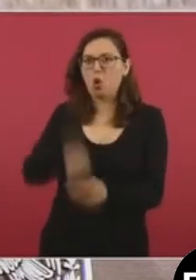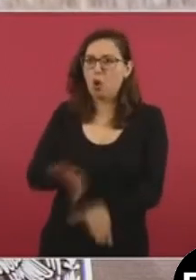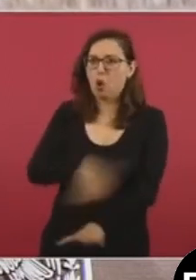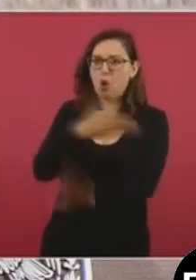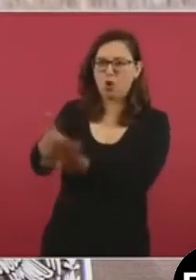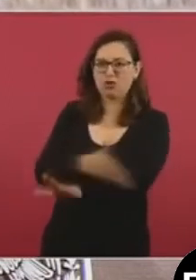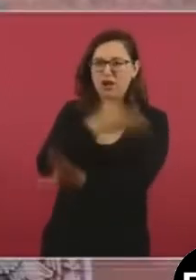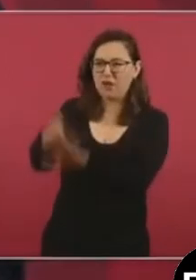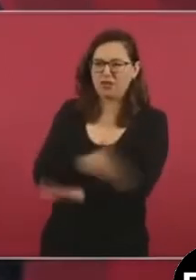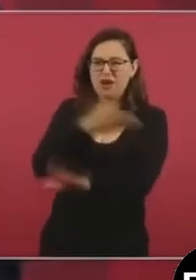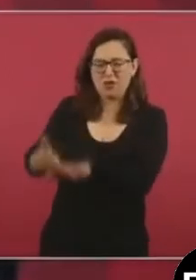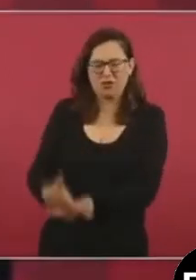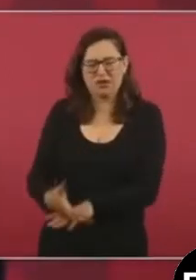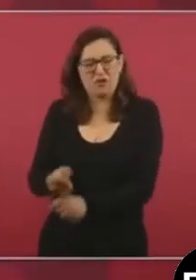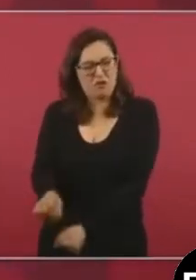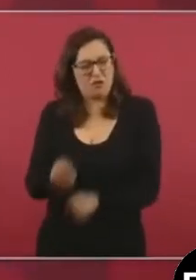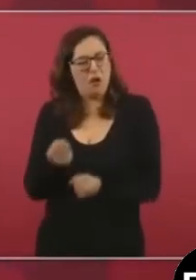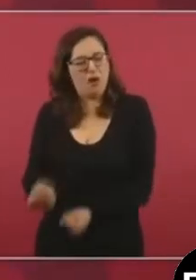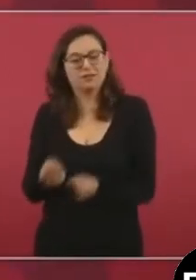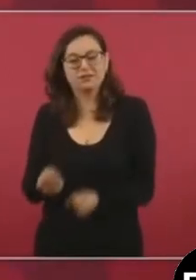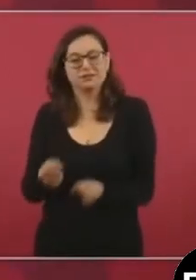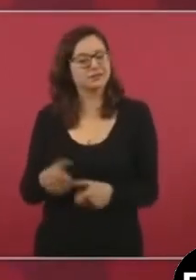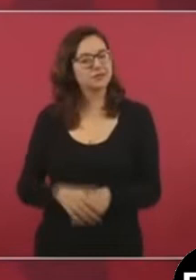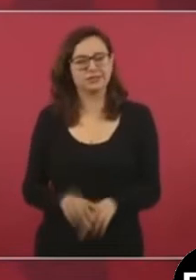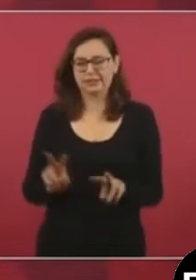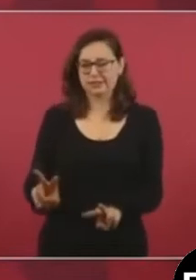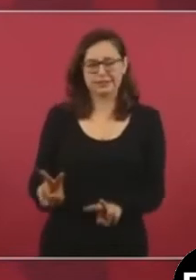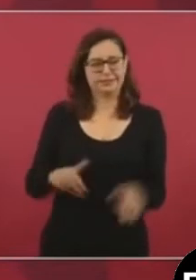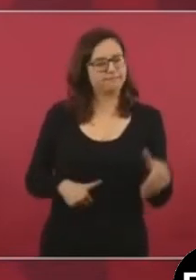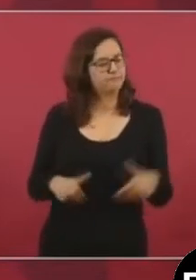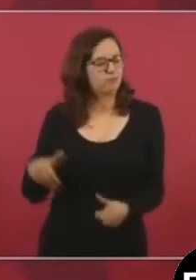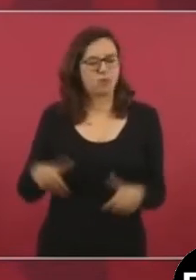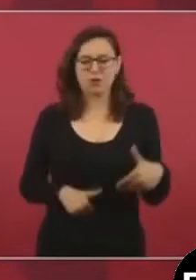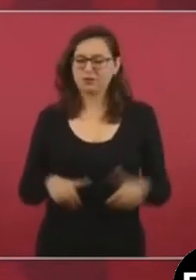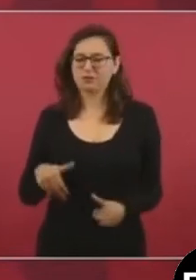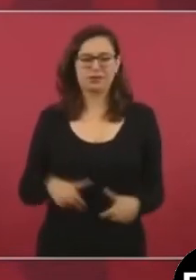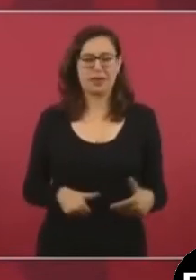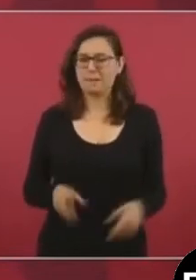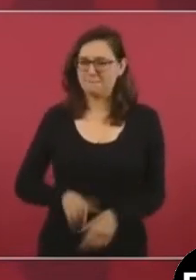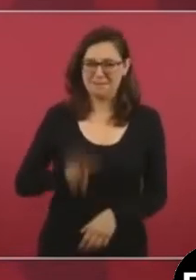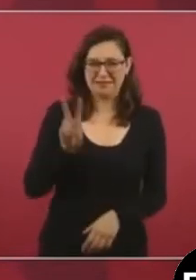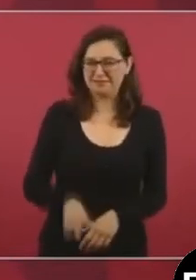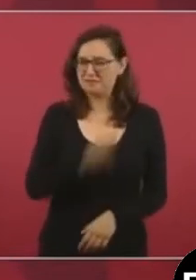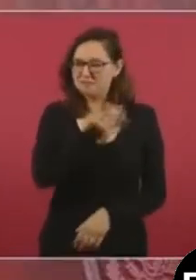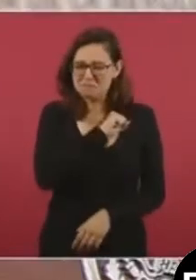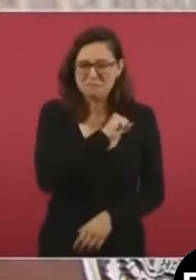Es de veras indigna, ruin.